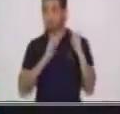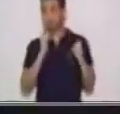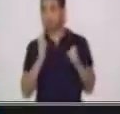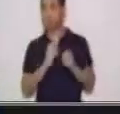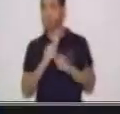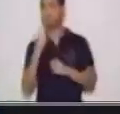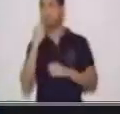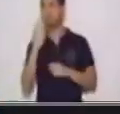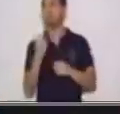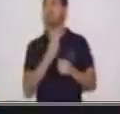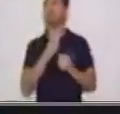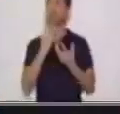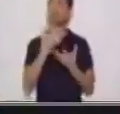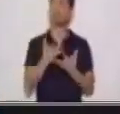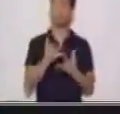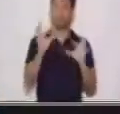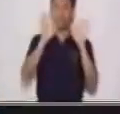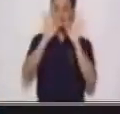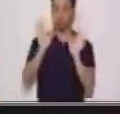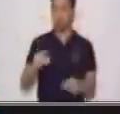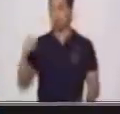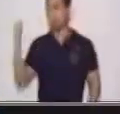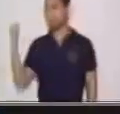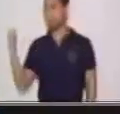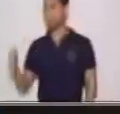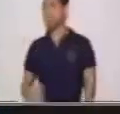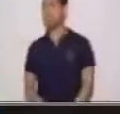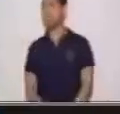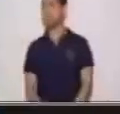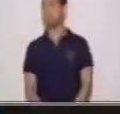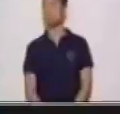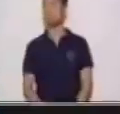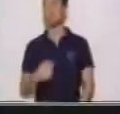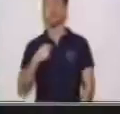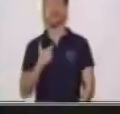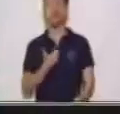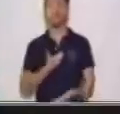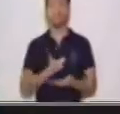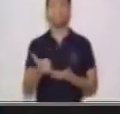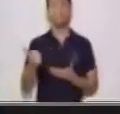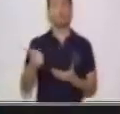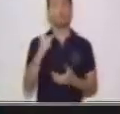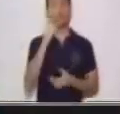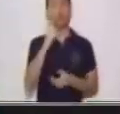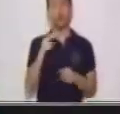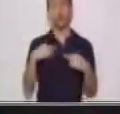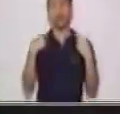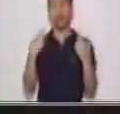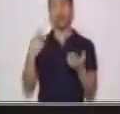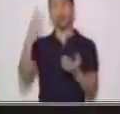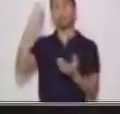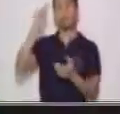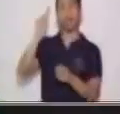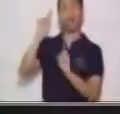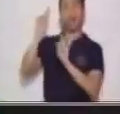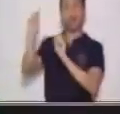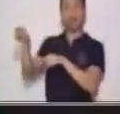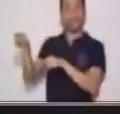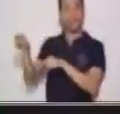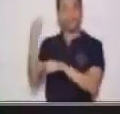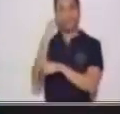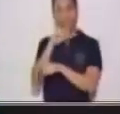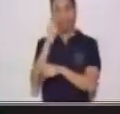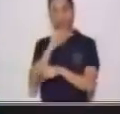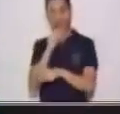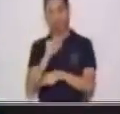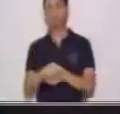vamos a expresarnos de esta manera. Compré un regalo para ella. Y como es una persona que queremos,